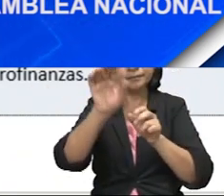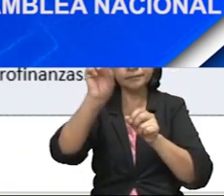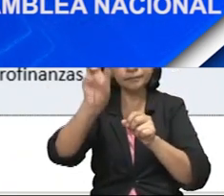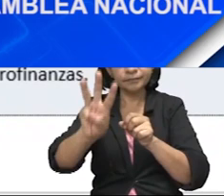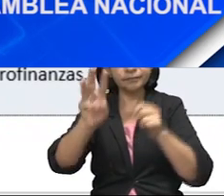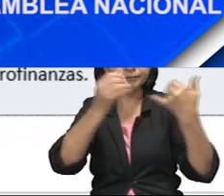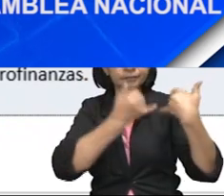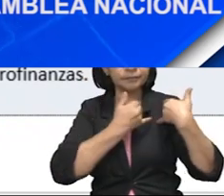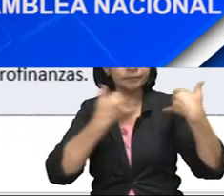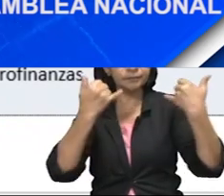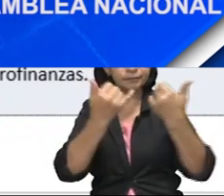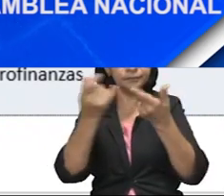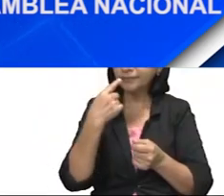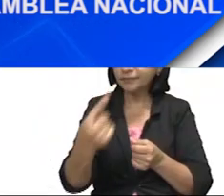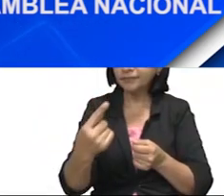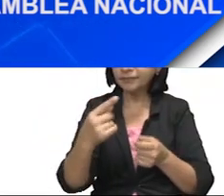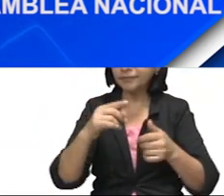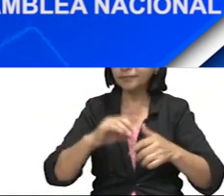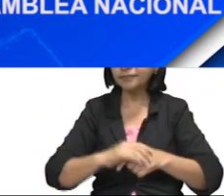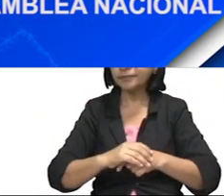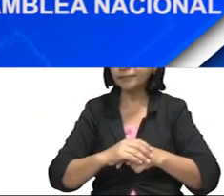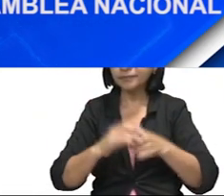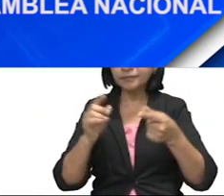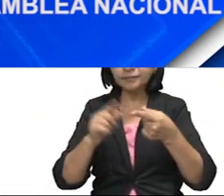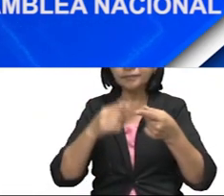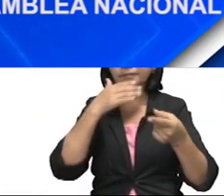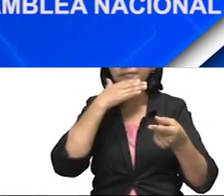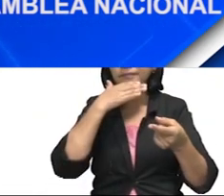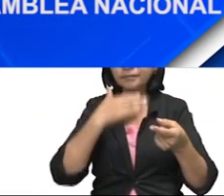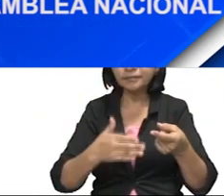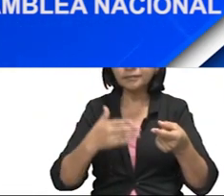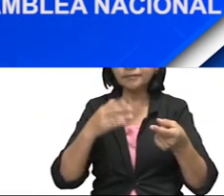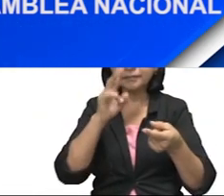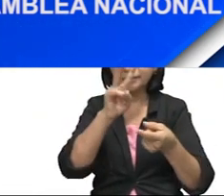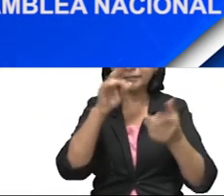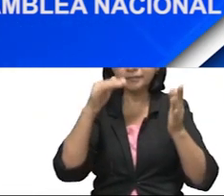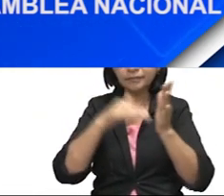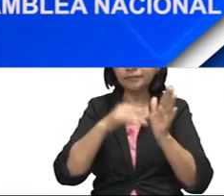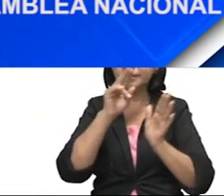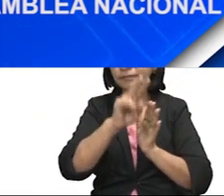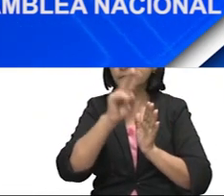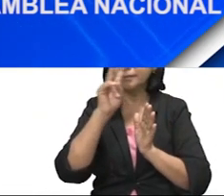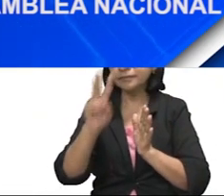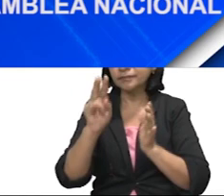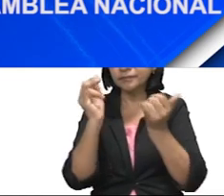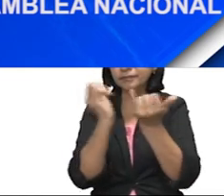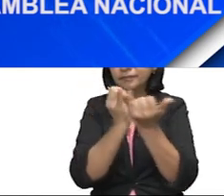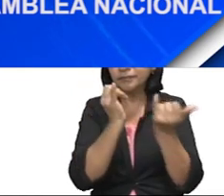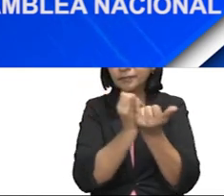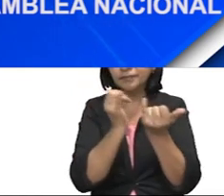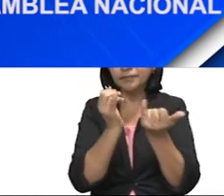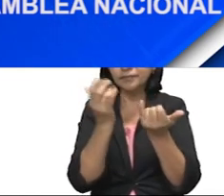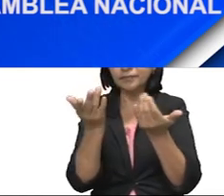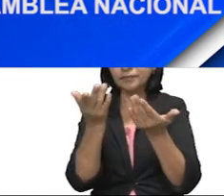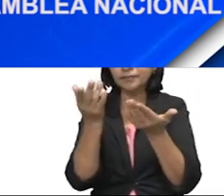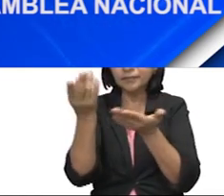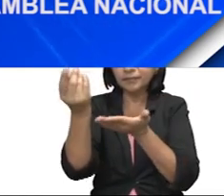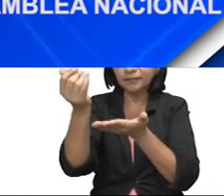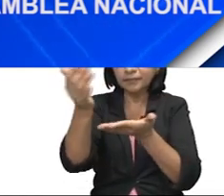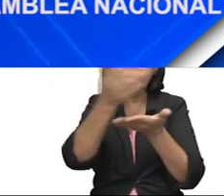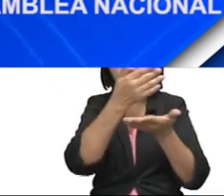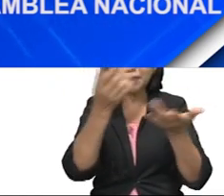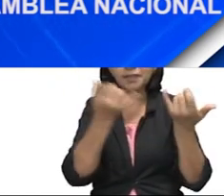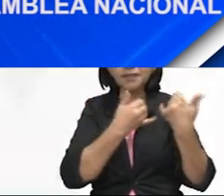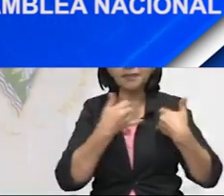instituciones reguladas. Que a diciembre del 2022, los ingresos financieros de las instituciones